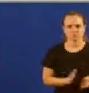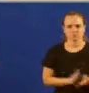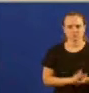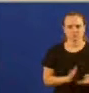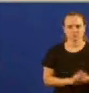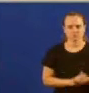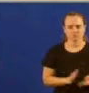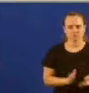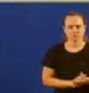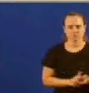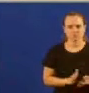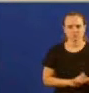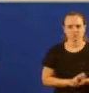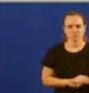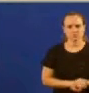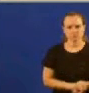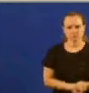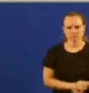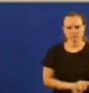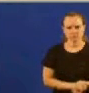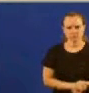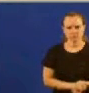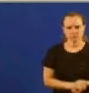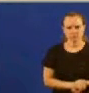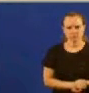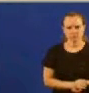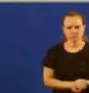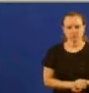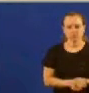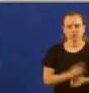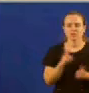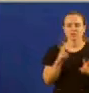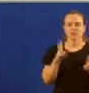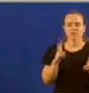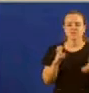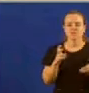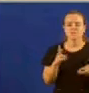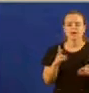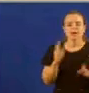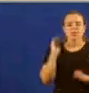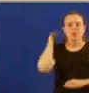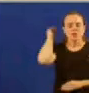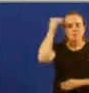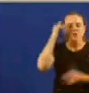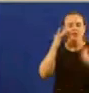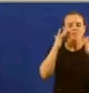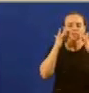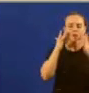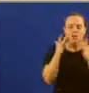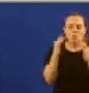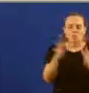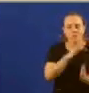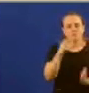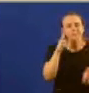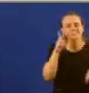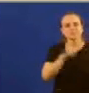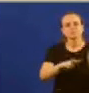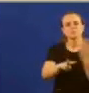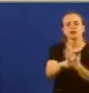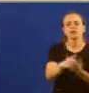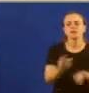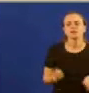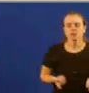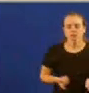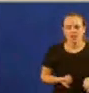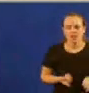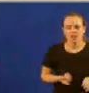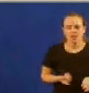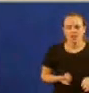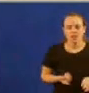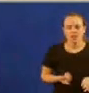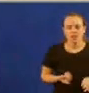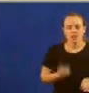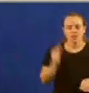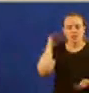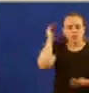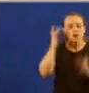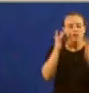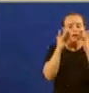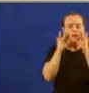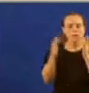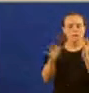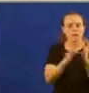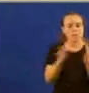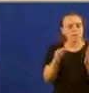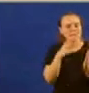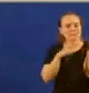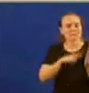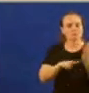E que medida limpeza democrática e a transparencia? Que medida limpeza democrática e a transparencia?